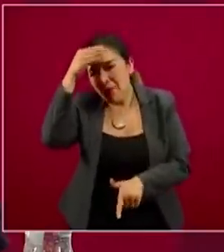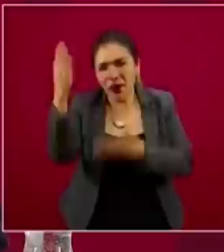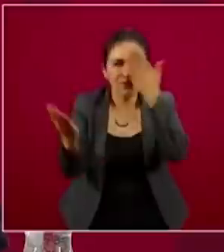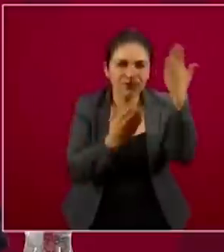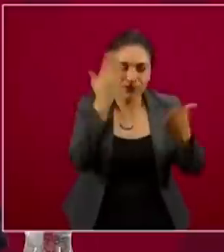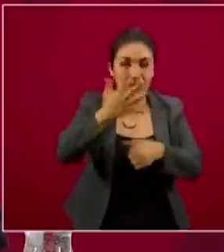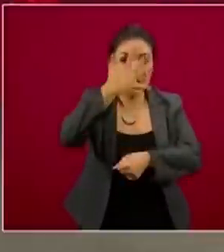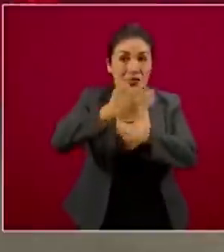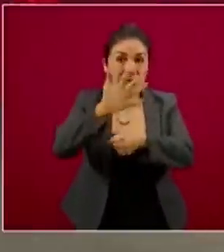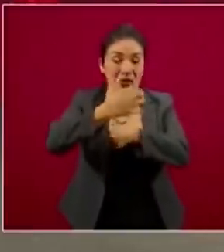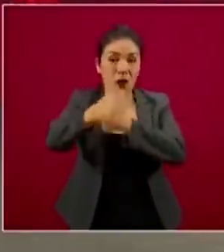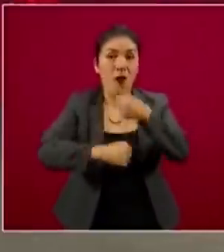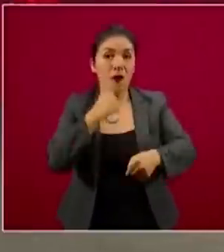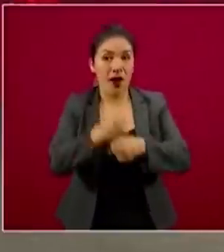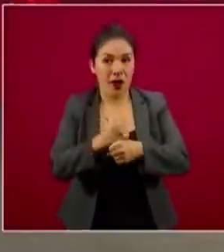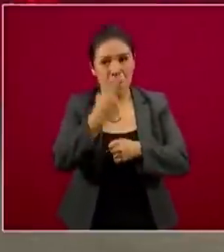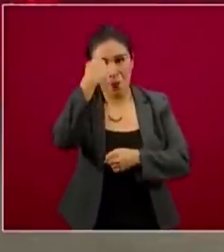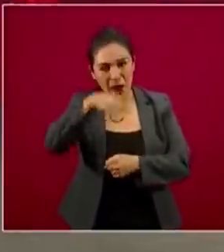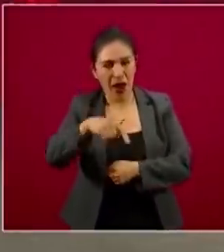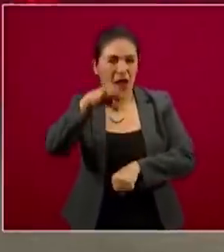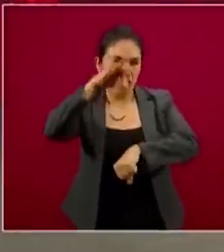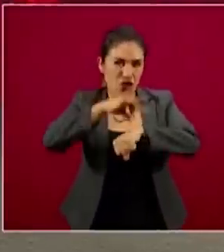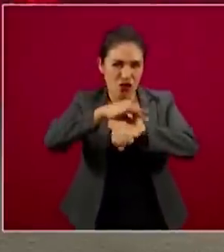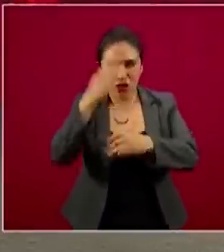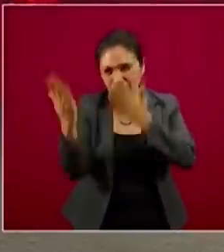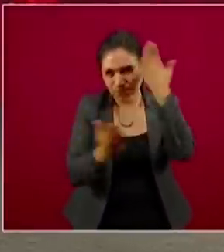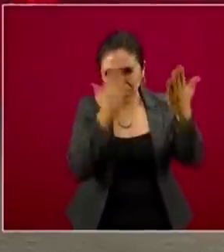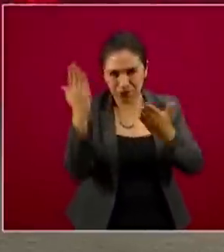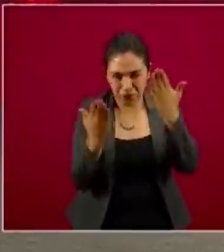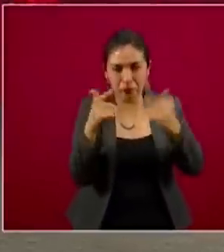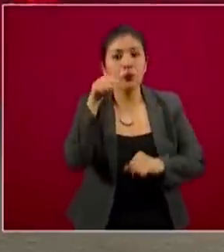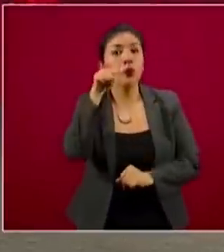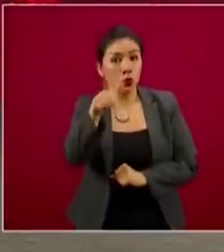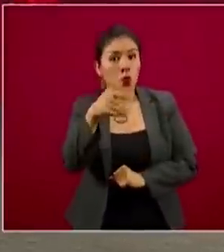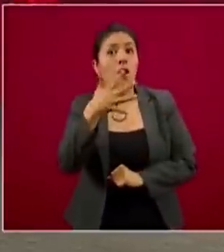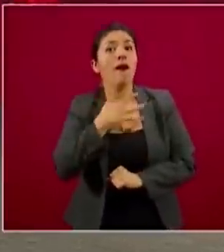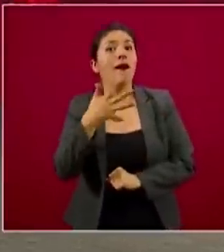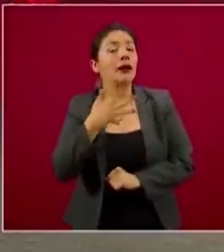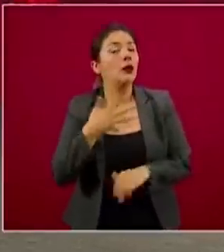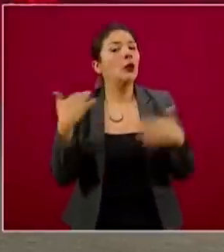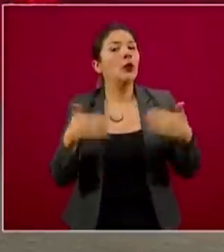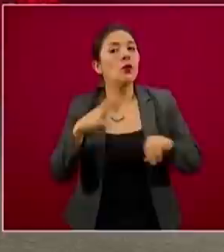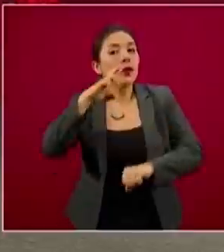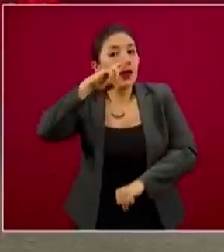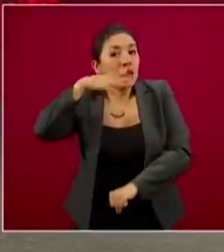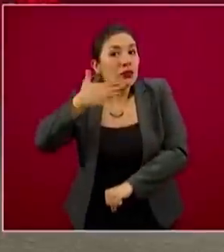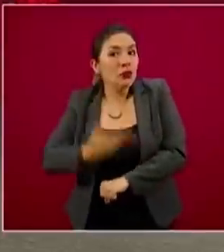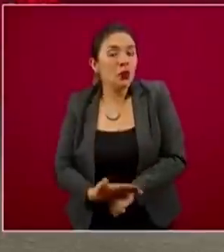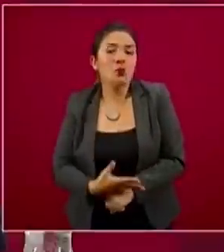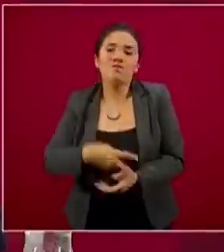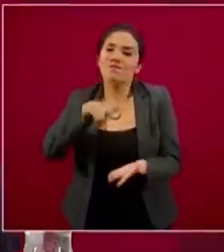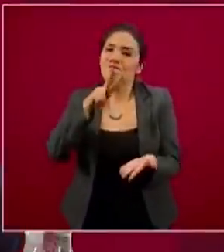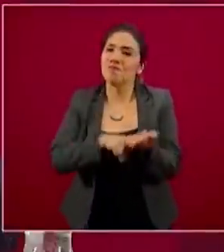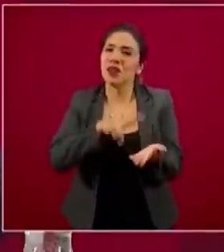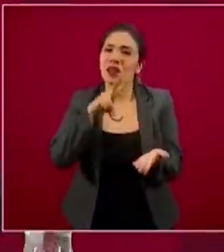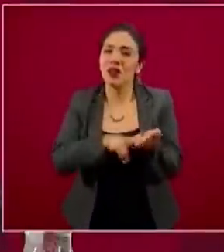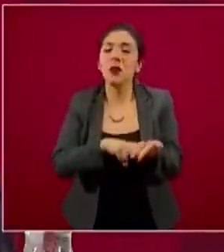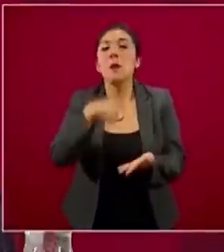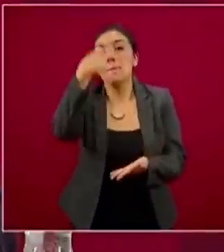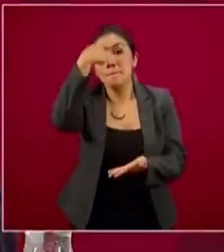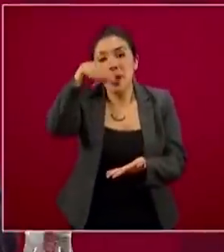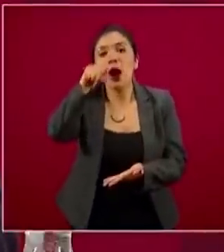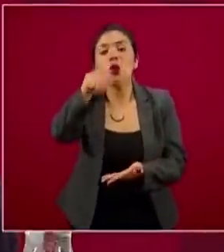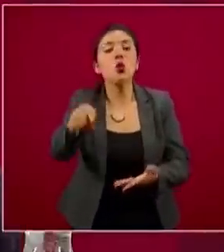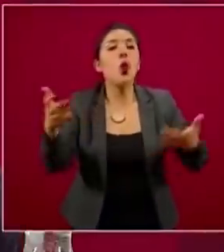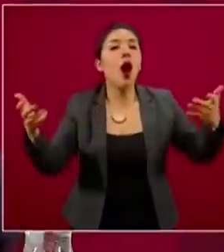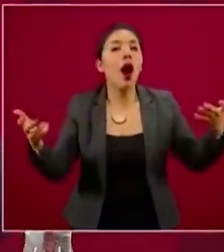en el quinto año de la educación médica, ustedes tienen una importantísima responsabilidad con su